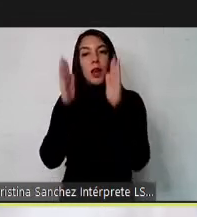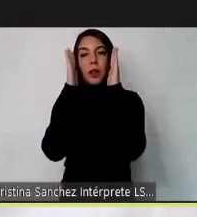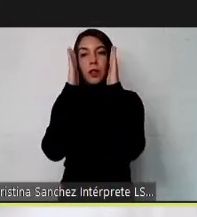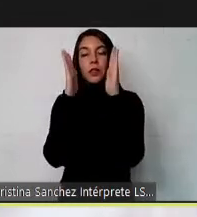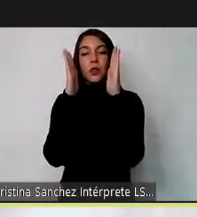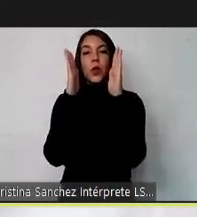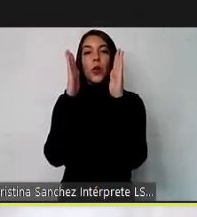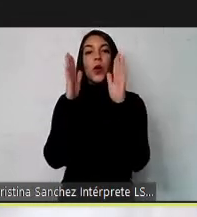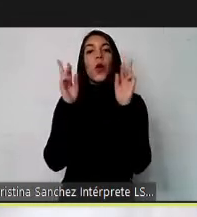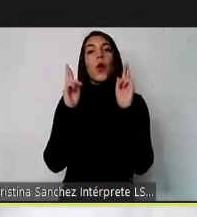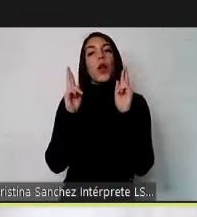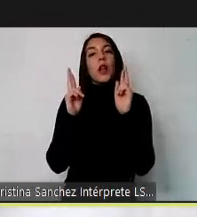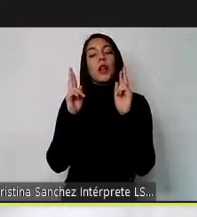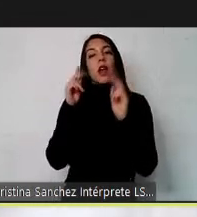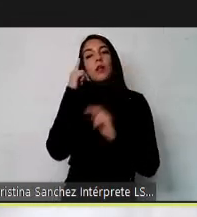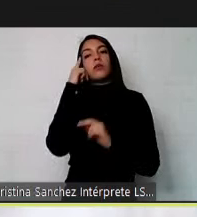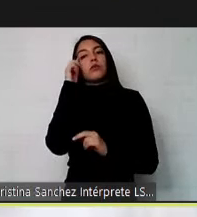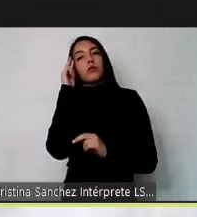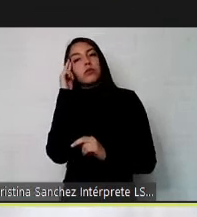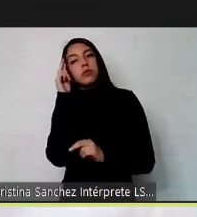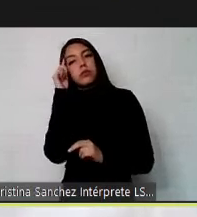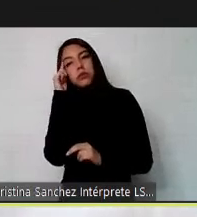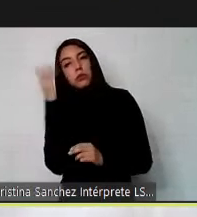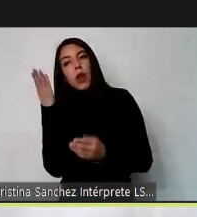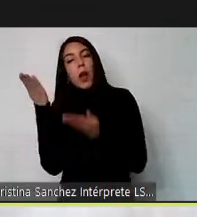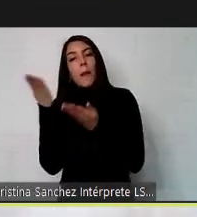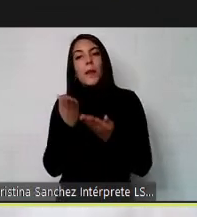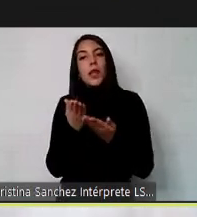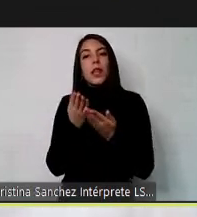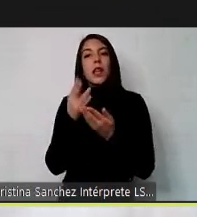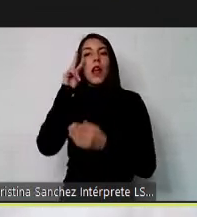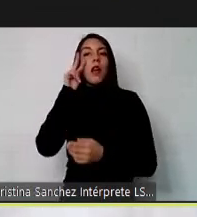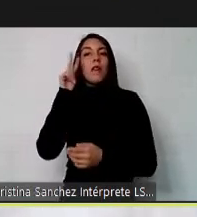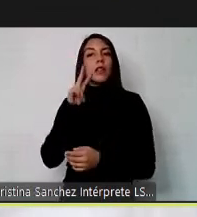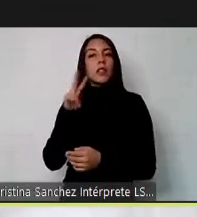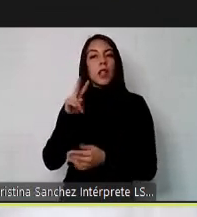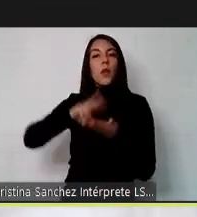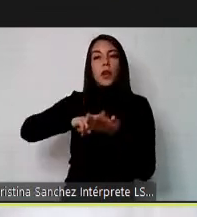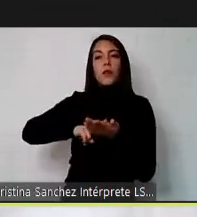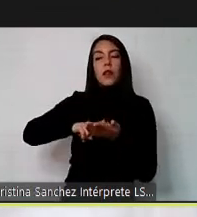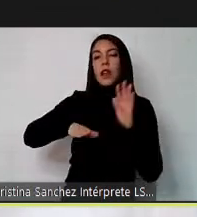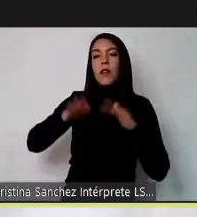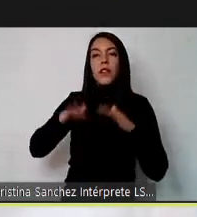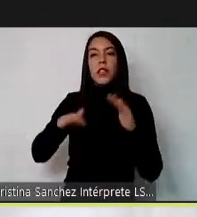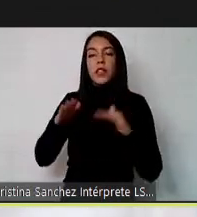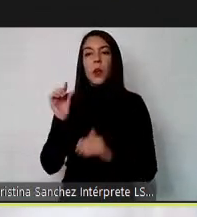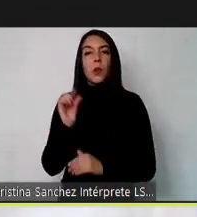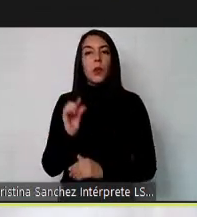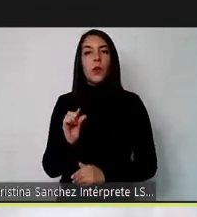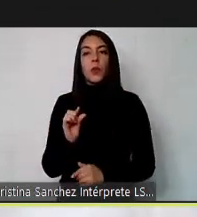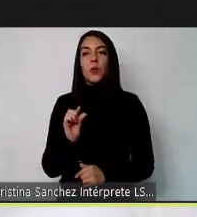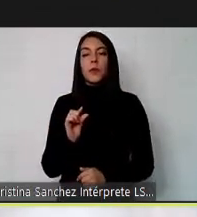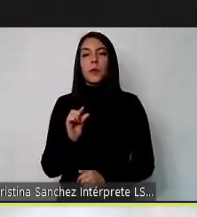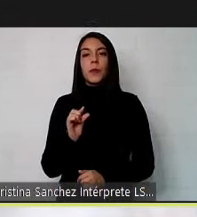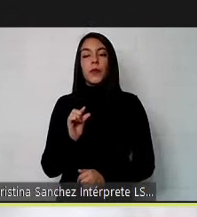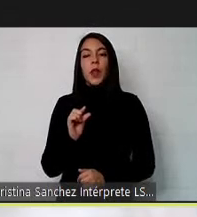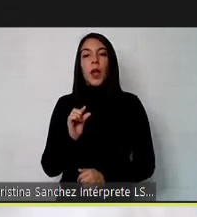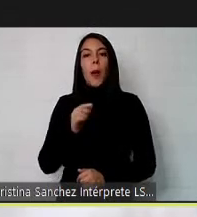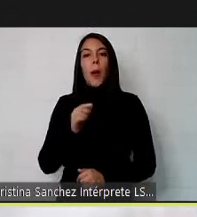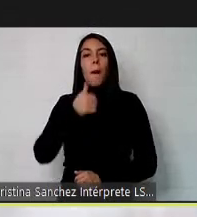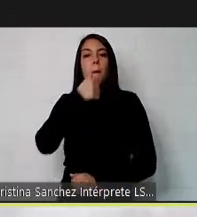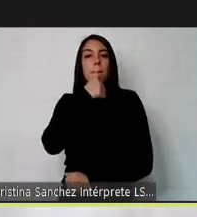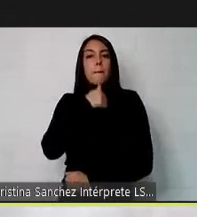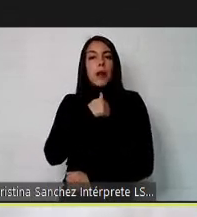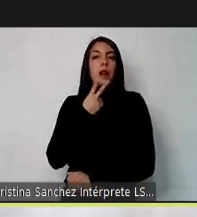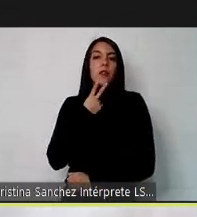y espero que estas reflexiones también los inviten a visibilizar una realidad que a veces es un poco privada en